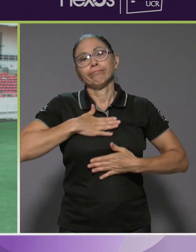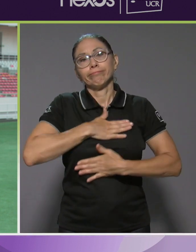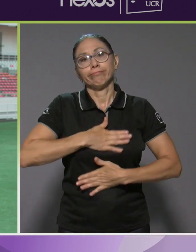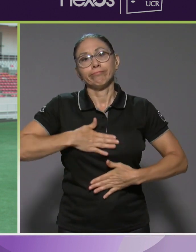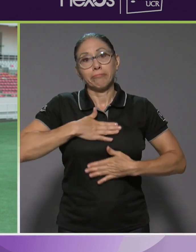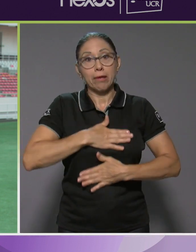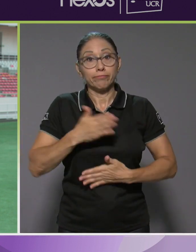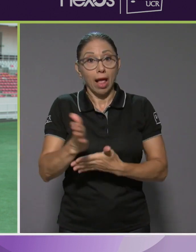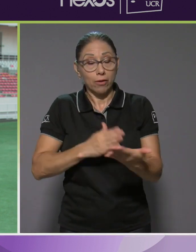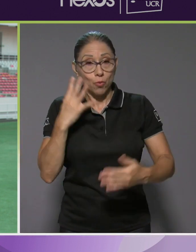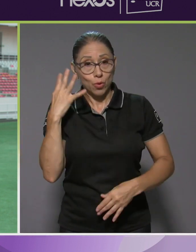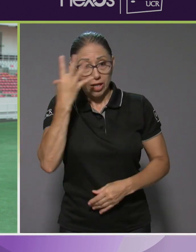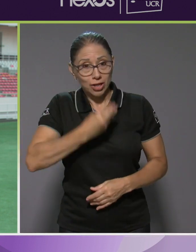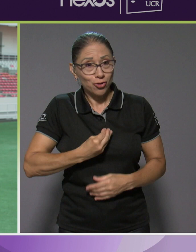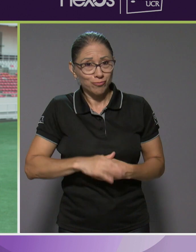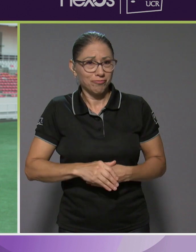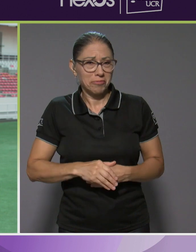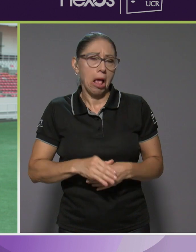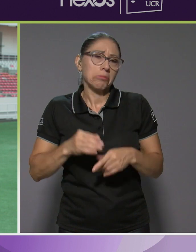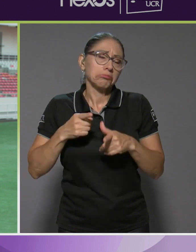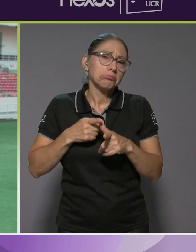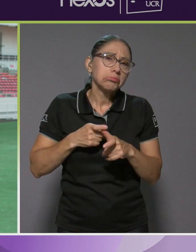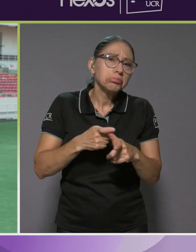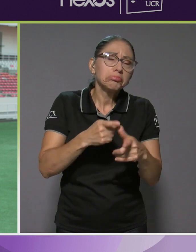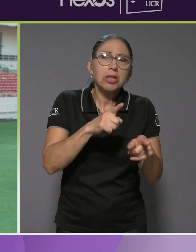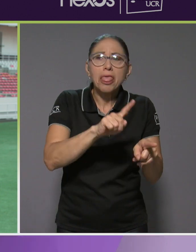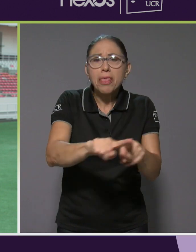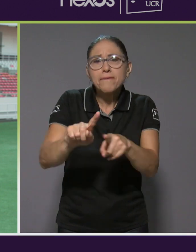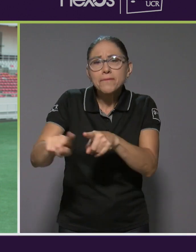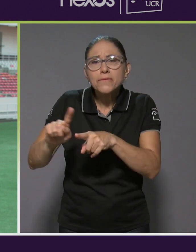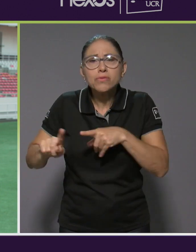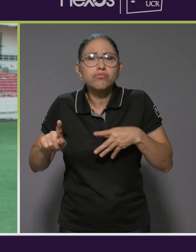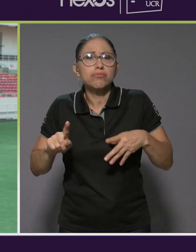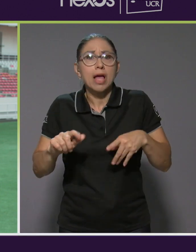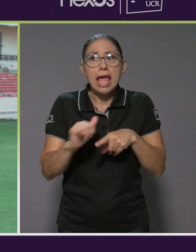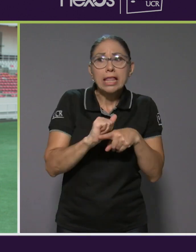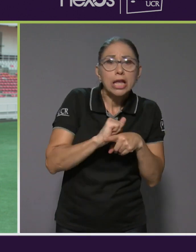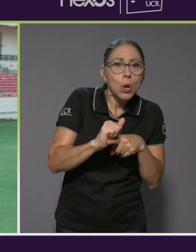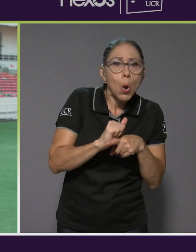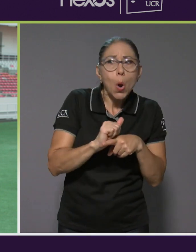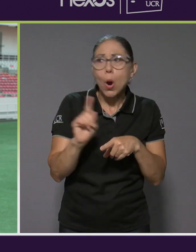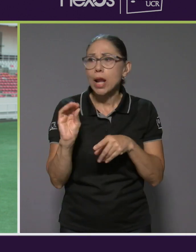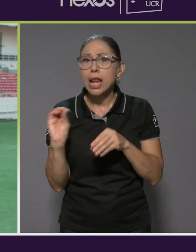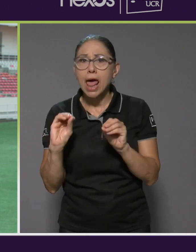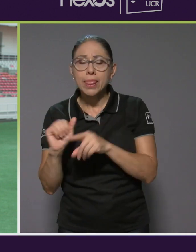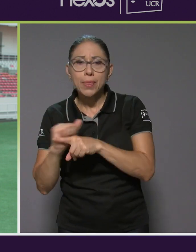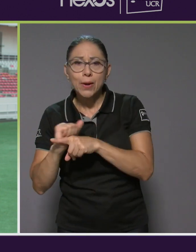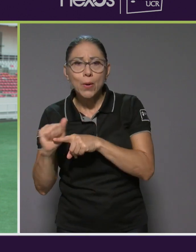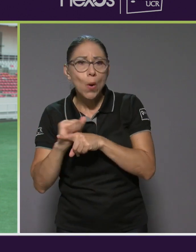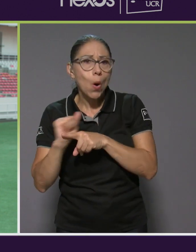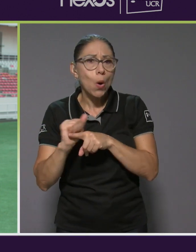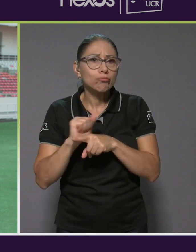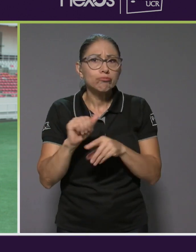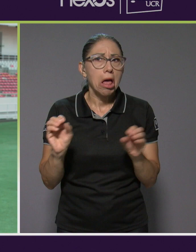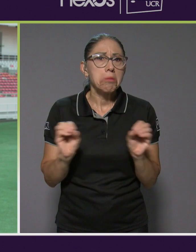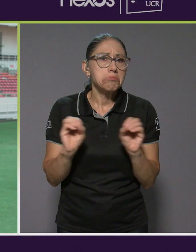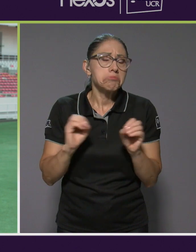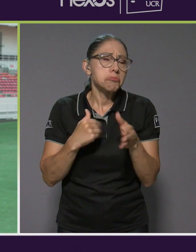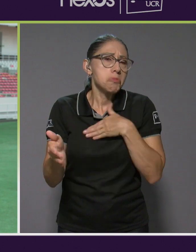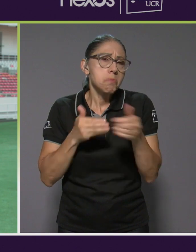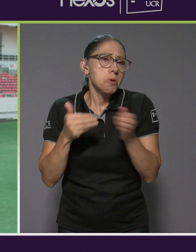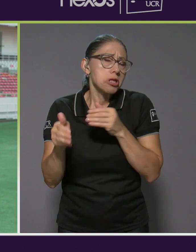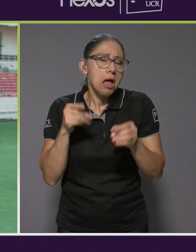bonito, ¿verdad? Que las carreras, que si entrenó, si no entrenó, no tenía ningún tipo de injerencia en su